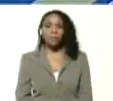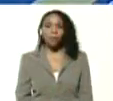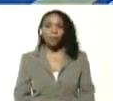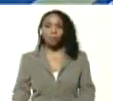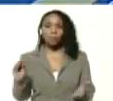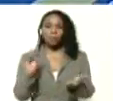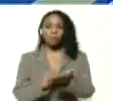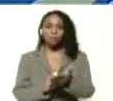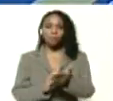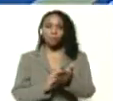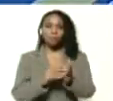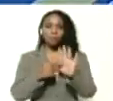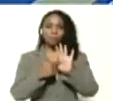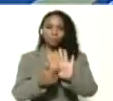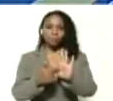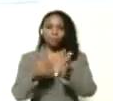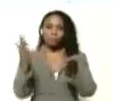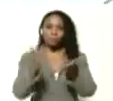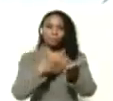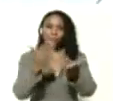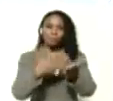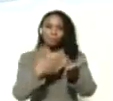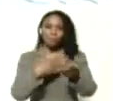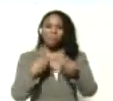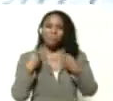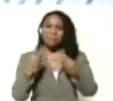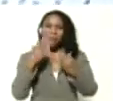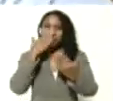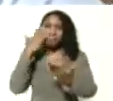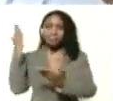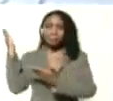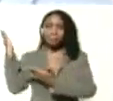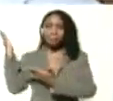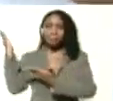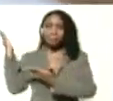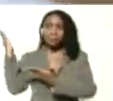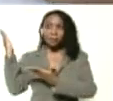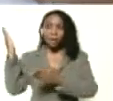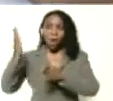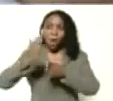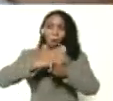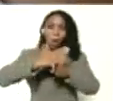fíjense ustedes para compartir